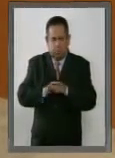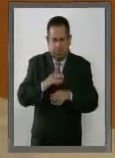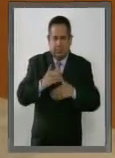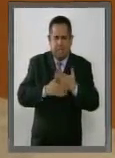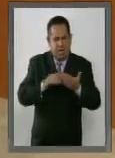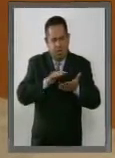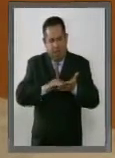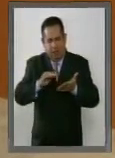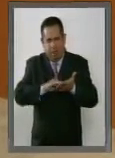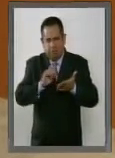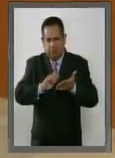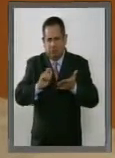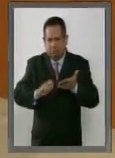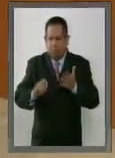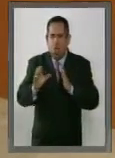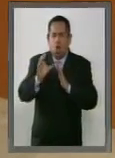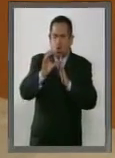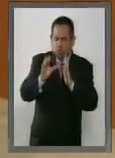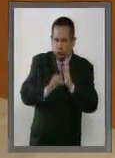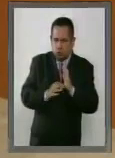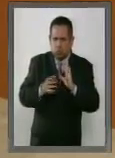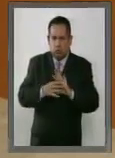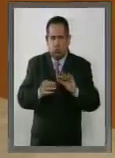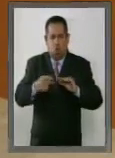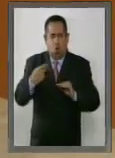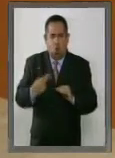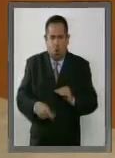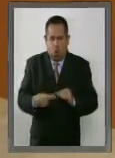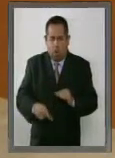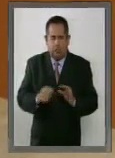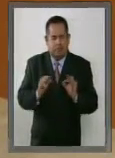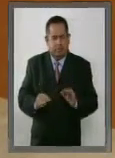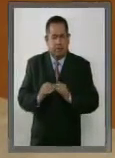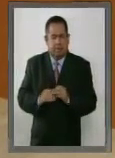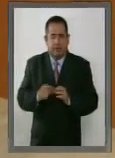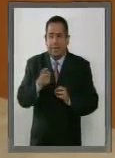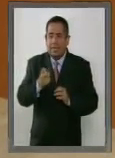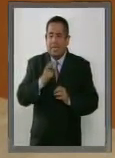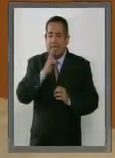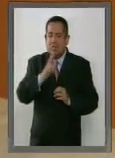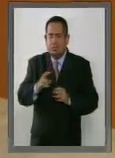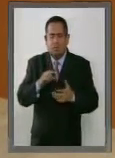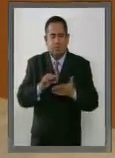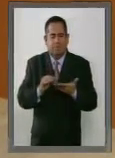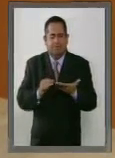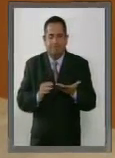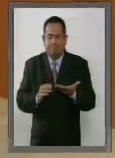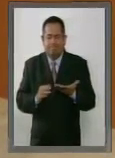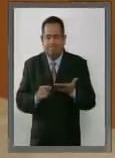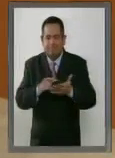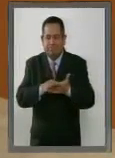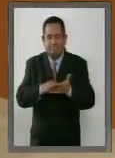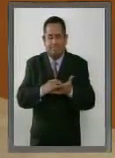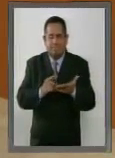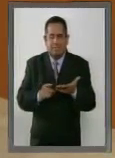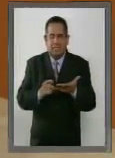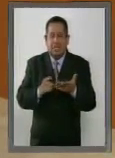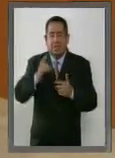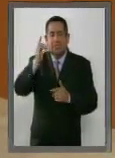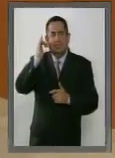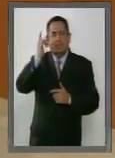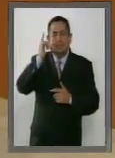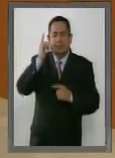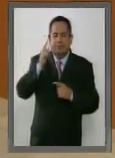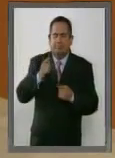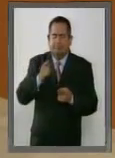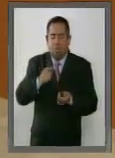redacción de una constitución local, ese resultado es todavía una esperanza